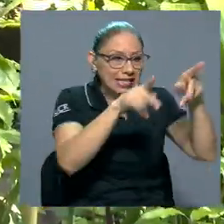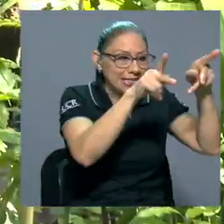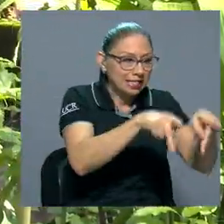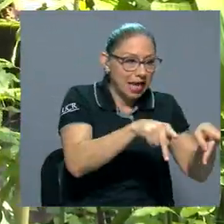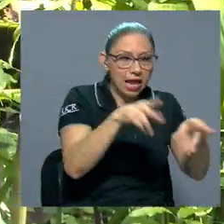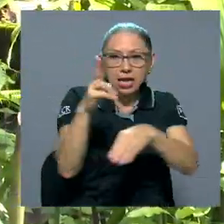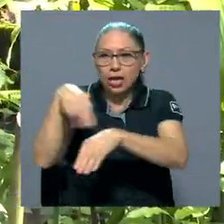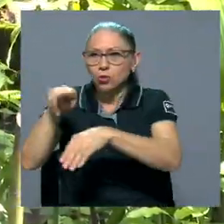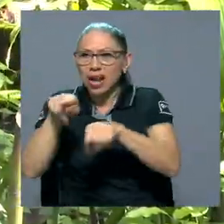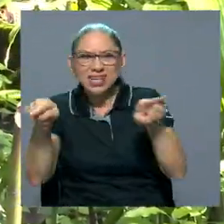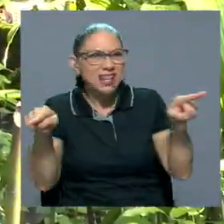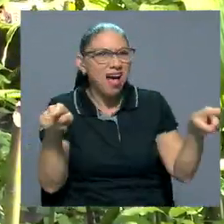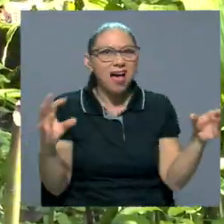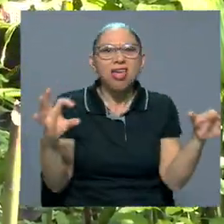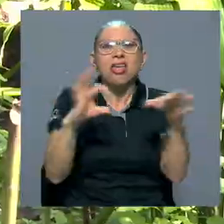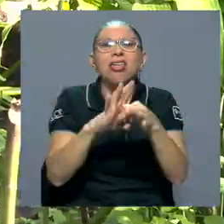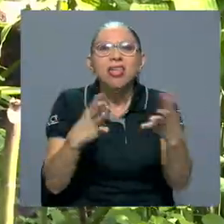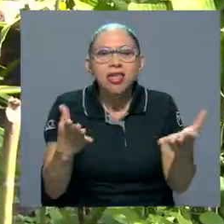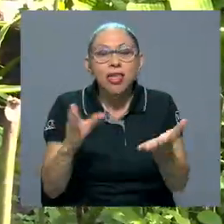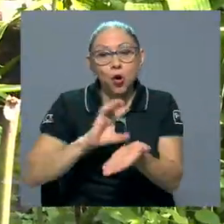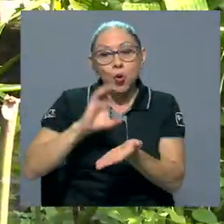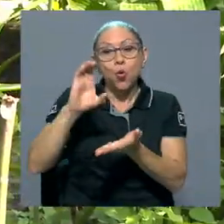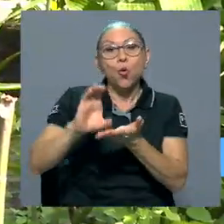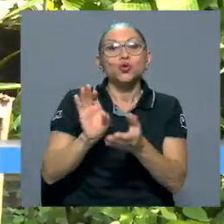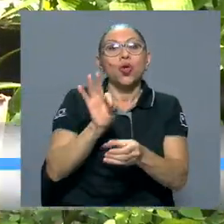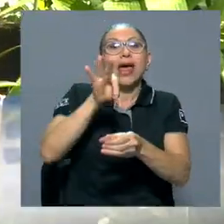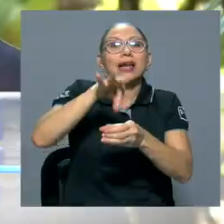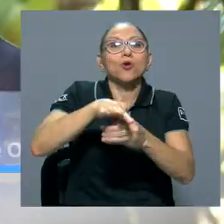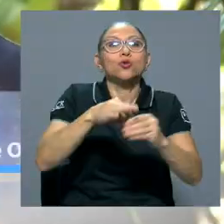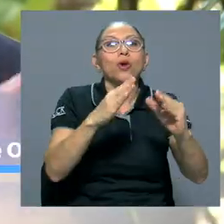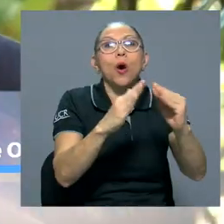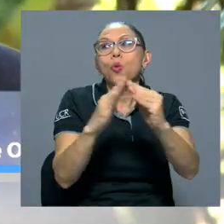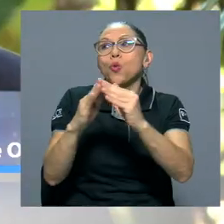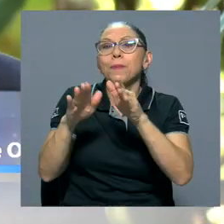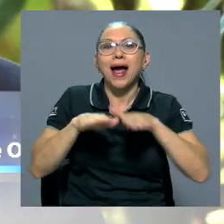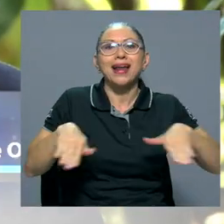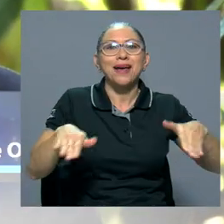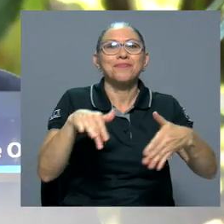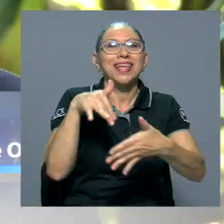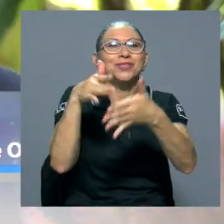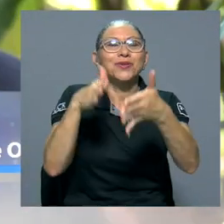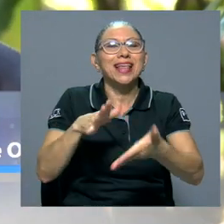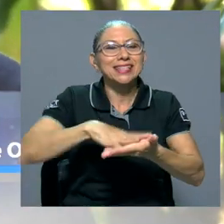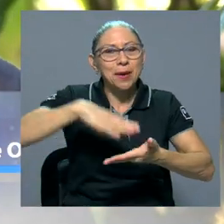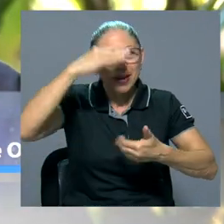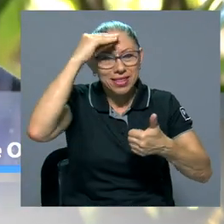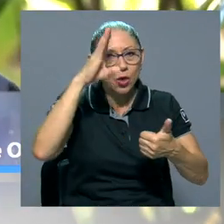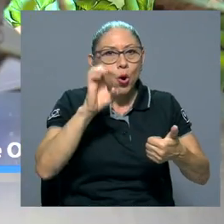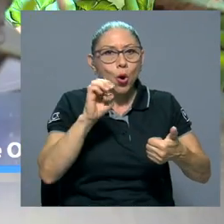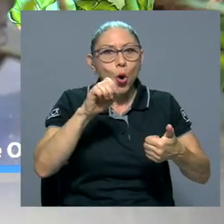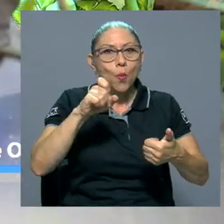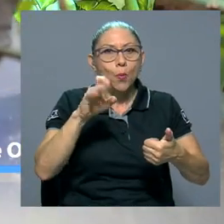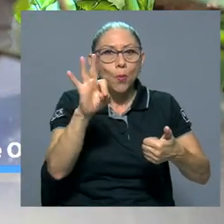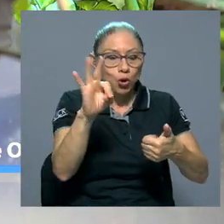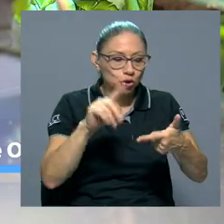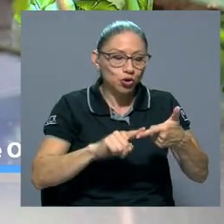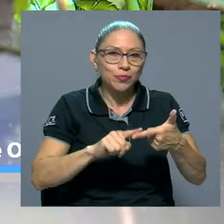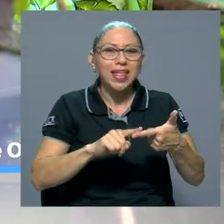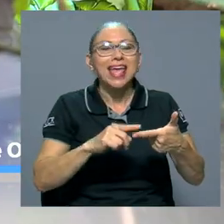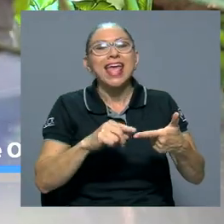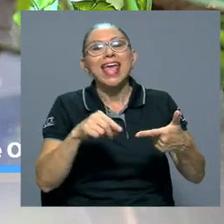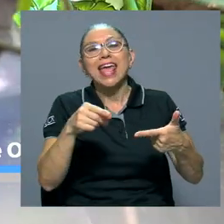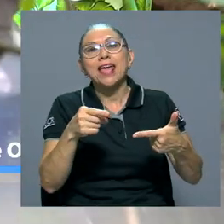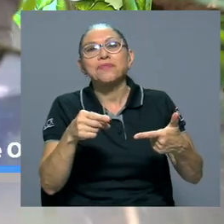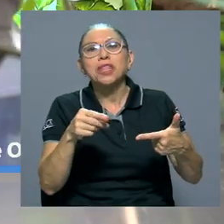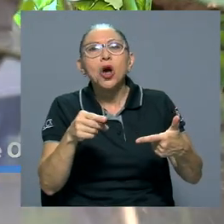la naturaleza. En el curso de Agricultura Urbana, los estudiantes han aprendido sobre compostaje, sobre insecticidas